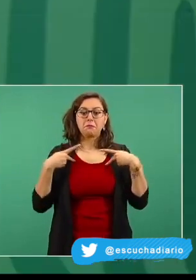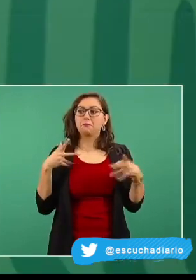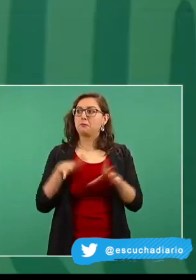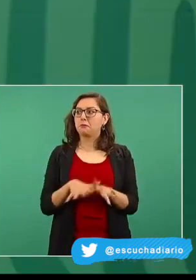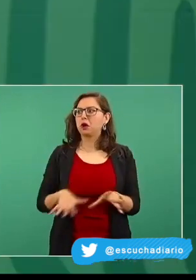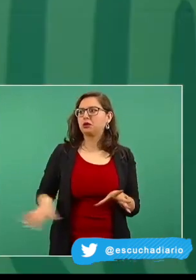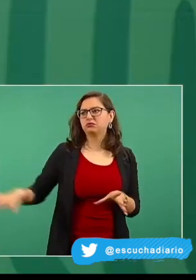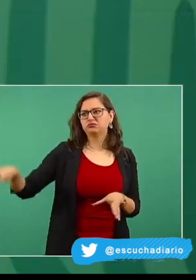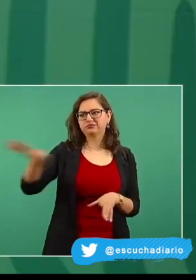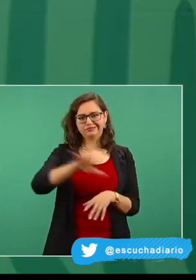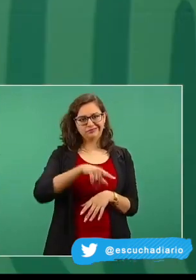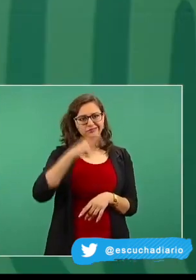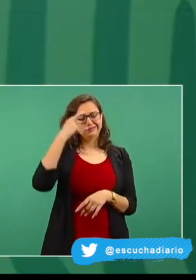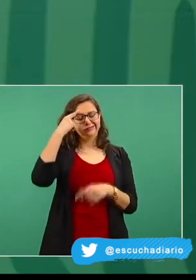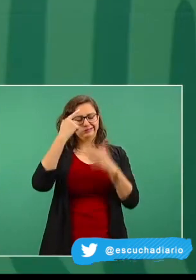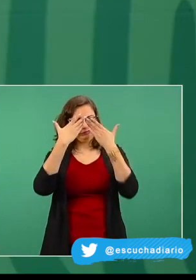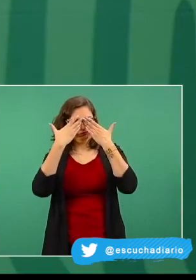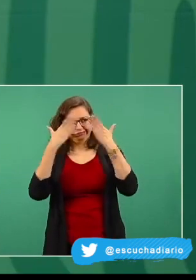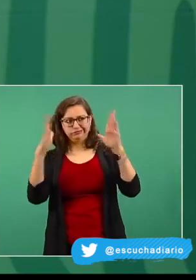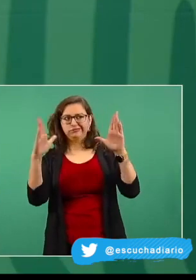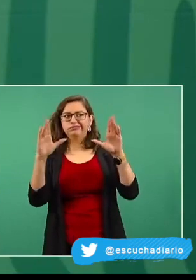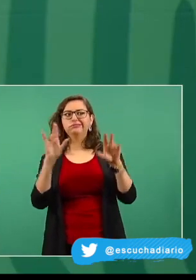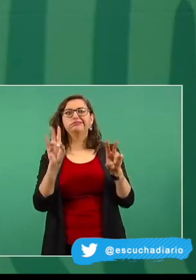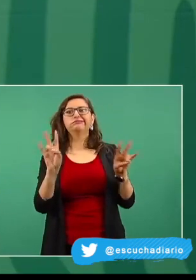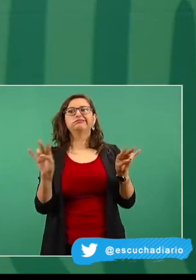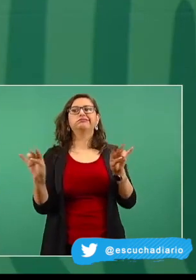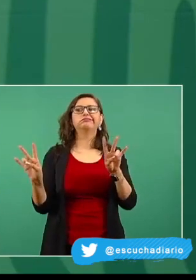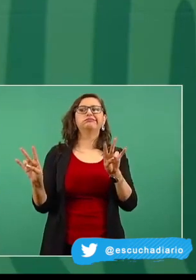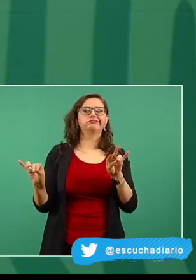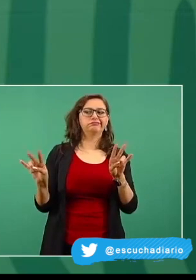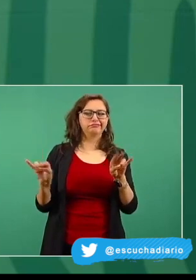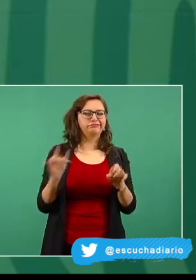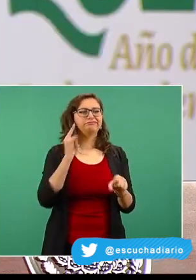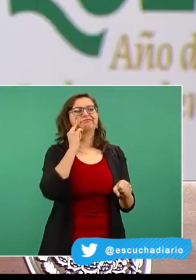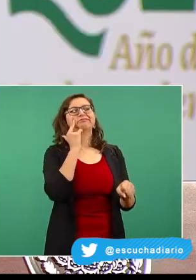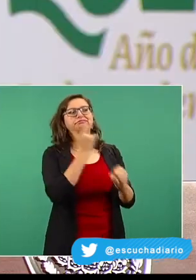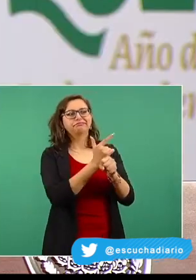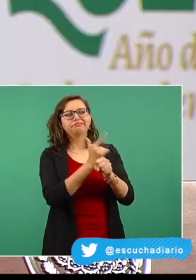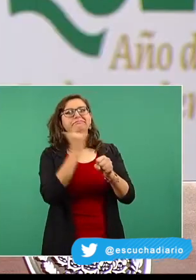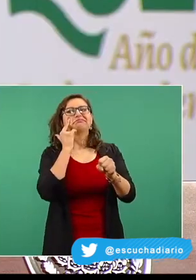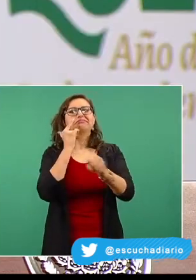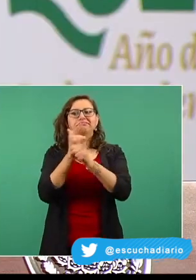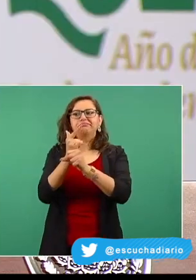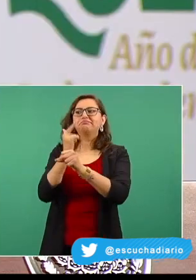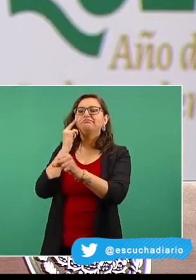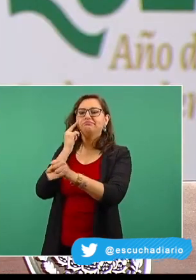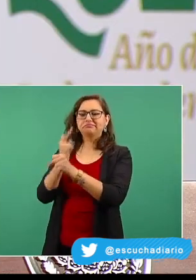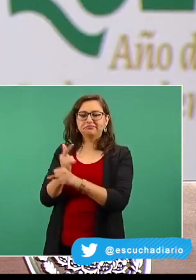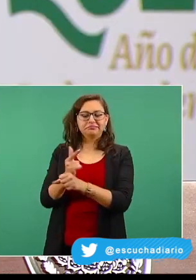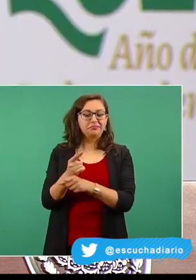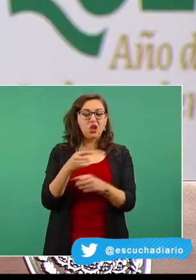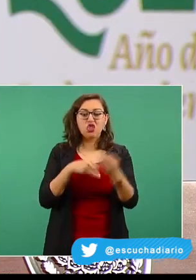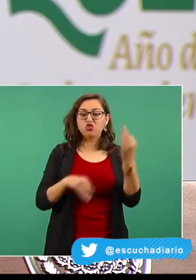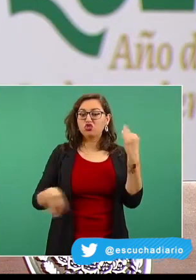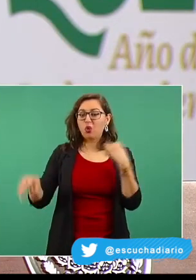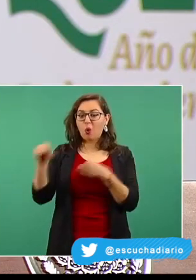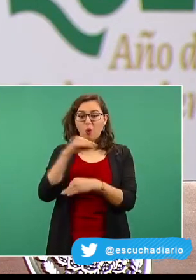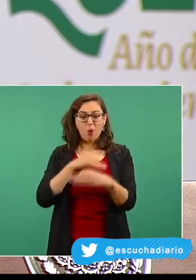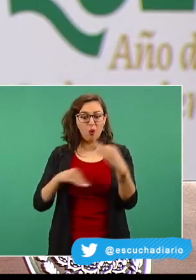más que despierta, muy consciente, muy consciente, en todos lados,